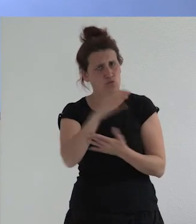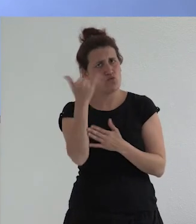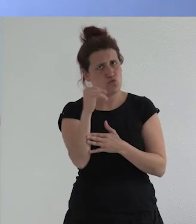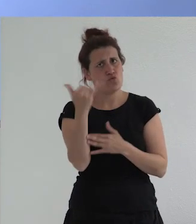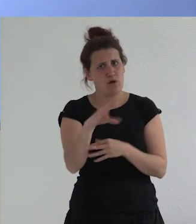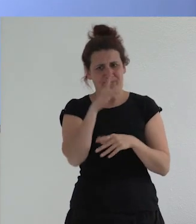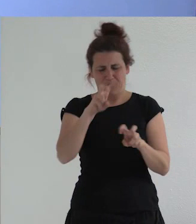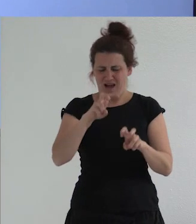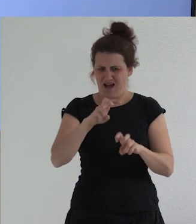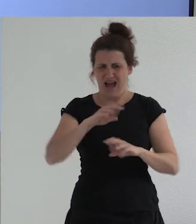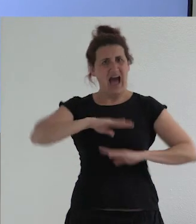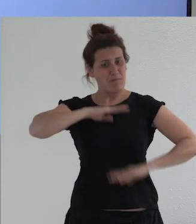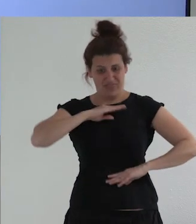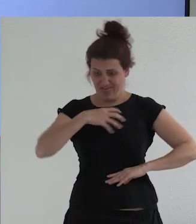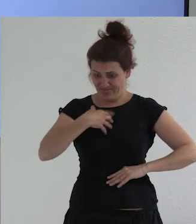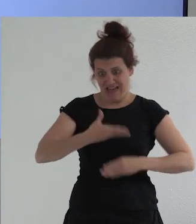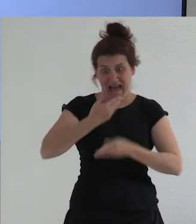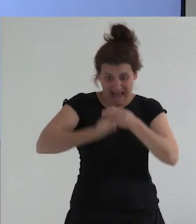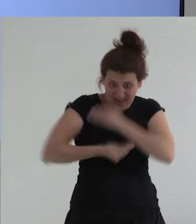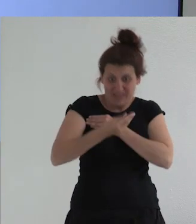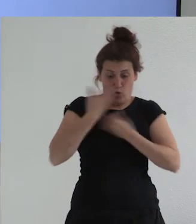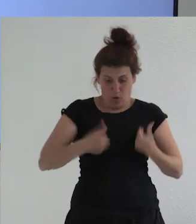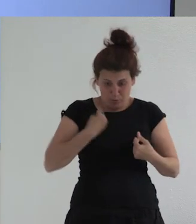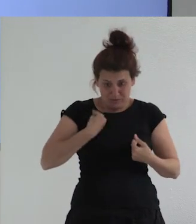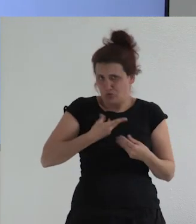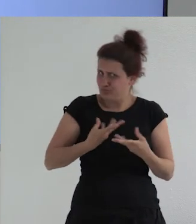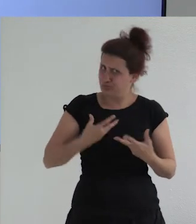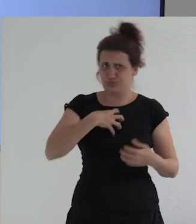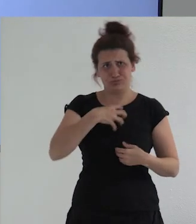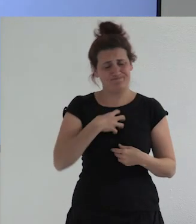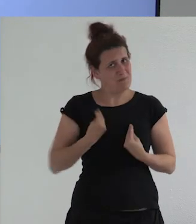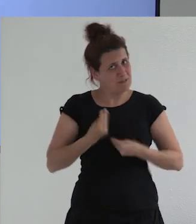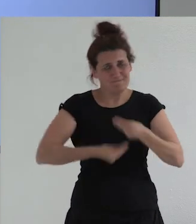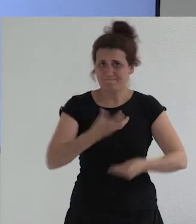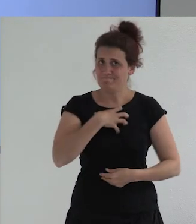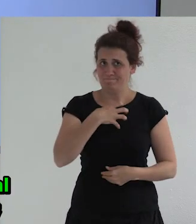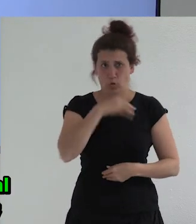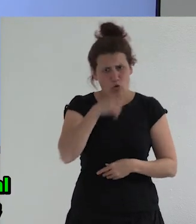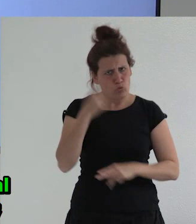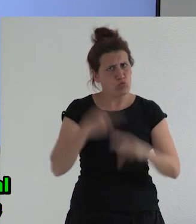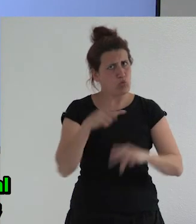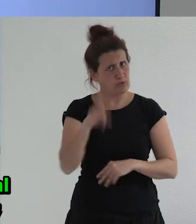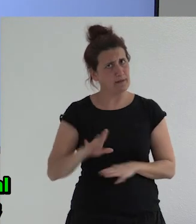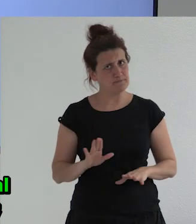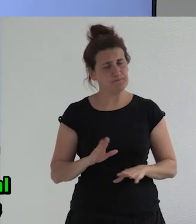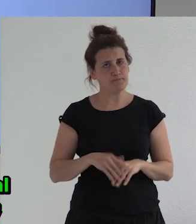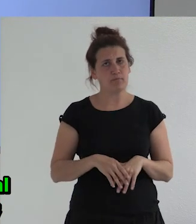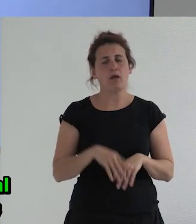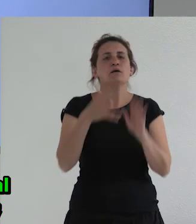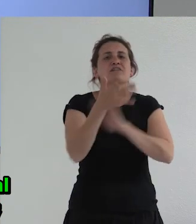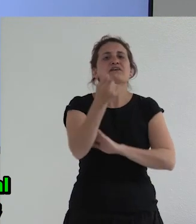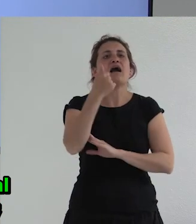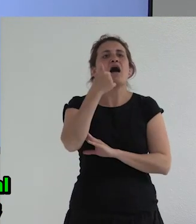la incapacidad de vivir en el cuerpo con el que uno nace y eso también tiene un punto bastante duro no quiero